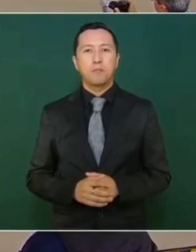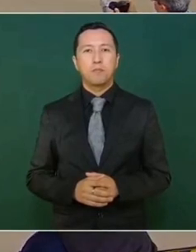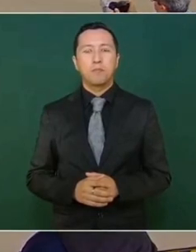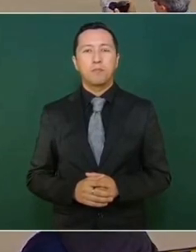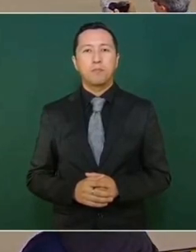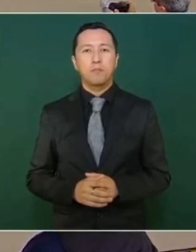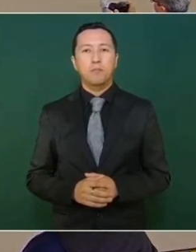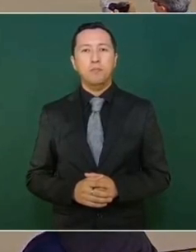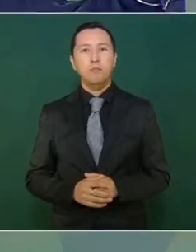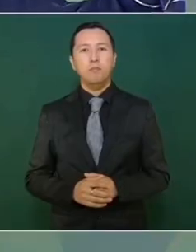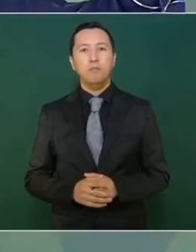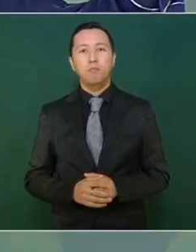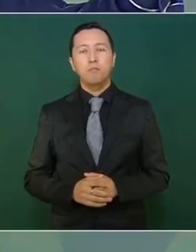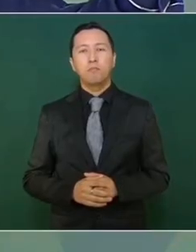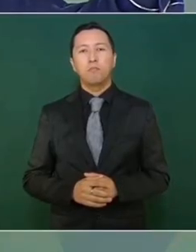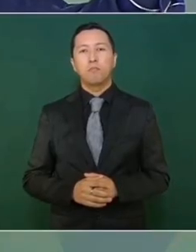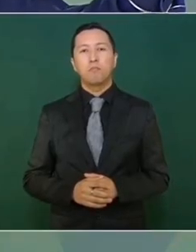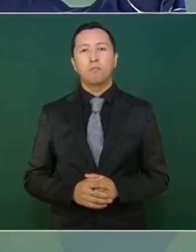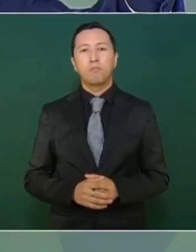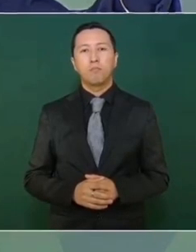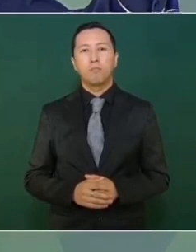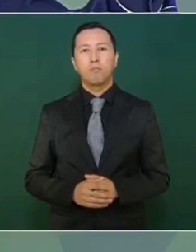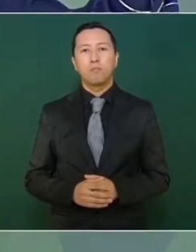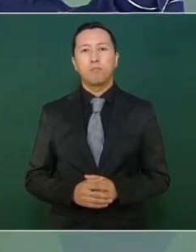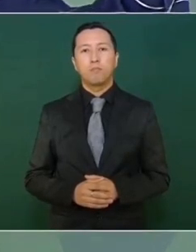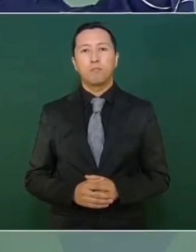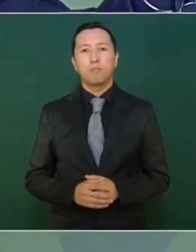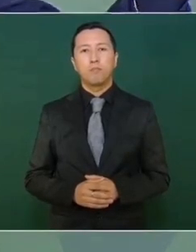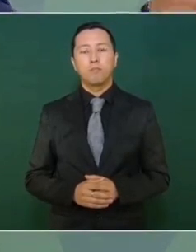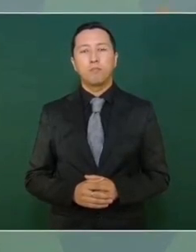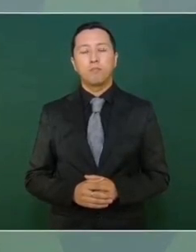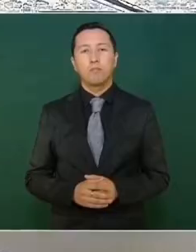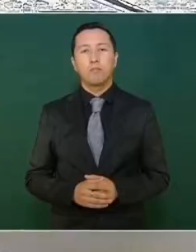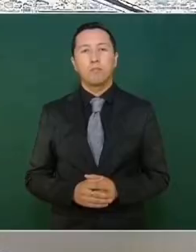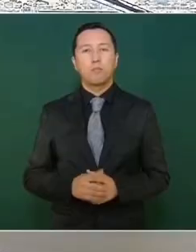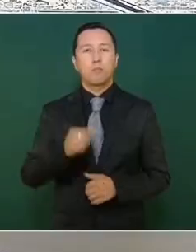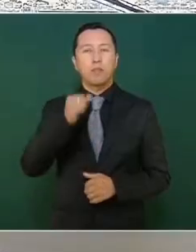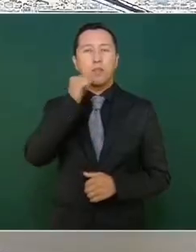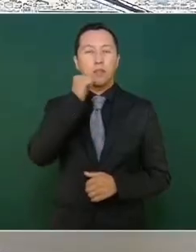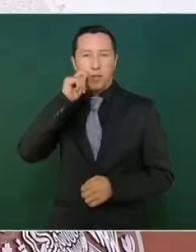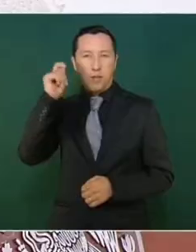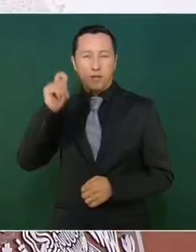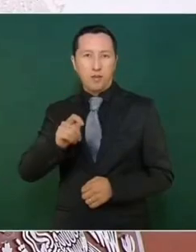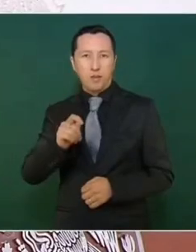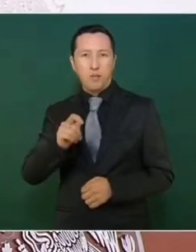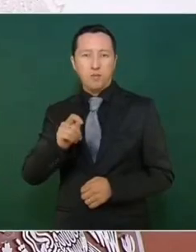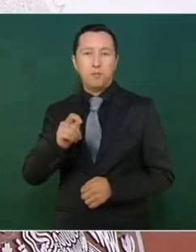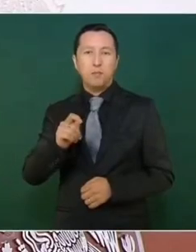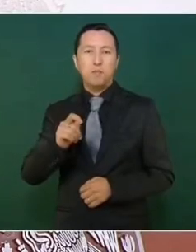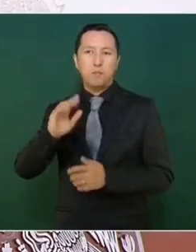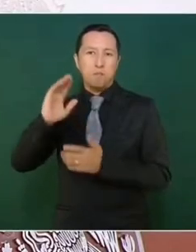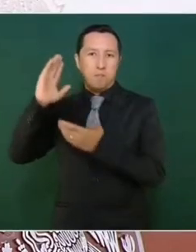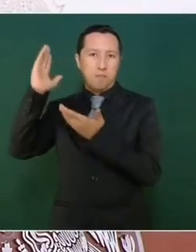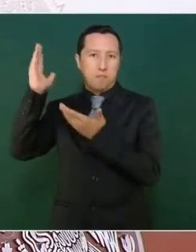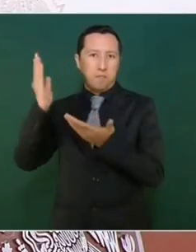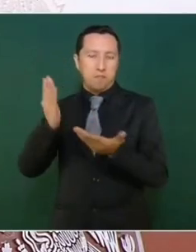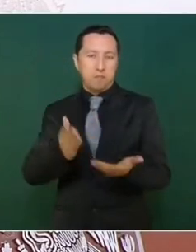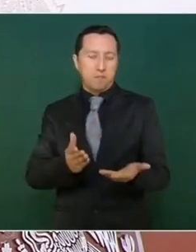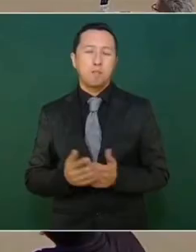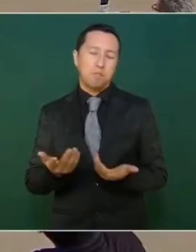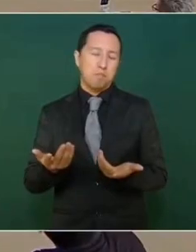de Ucrania y